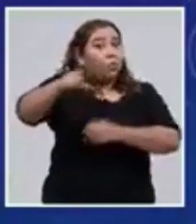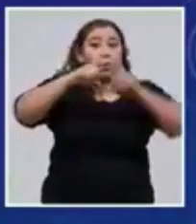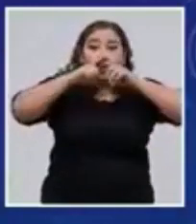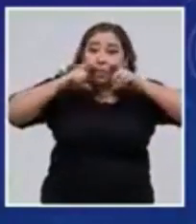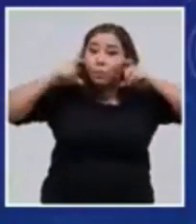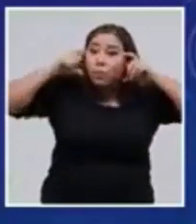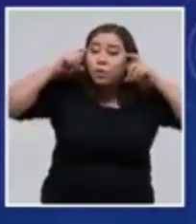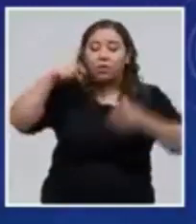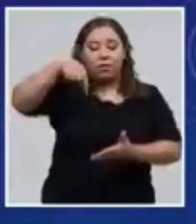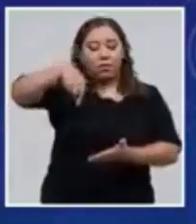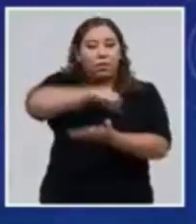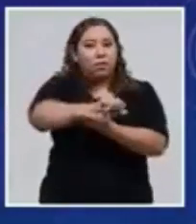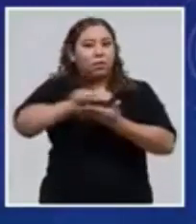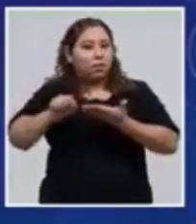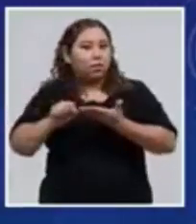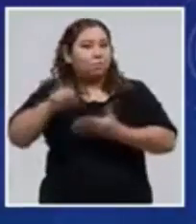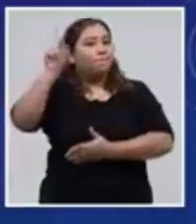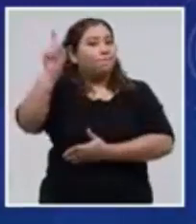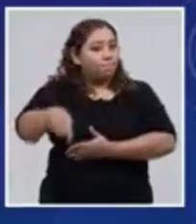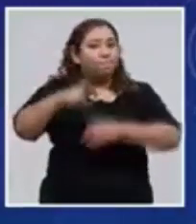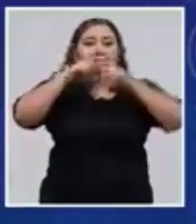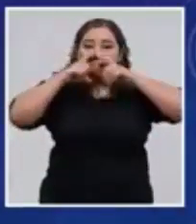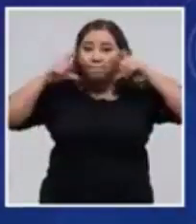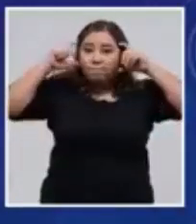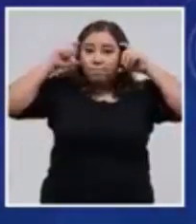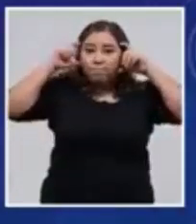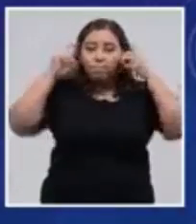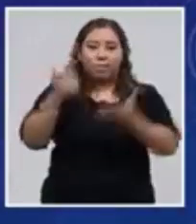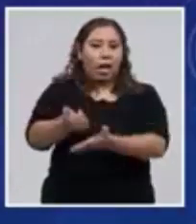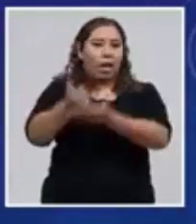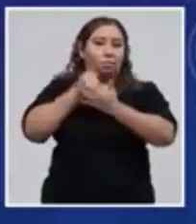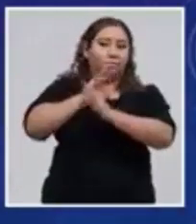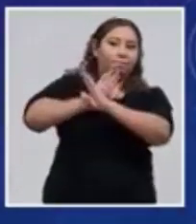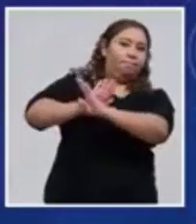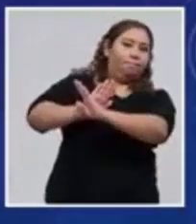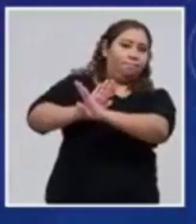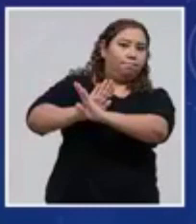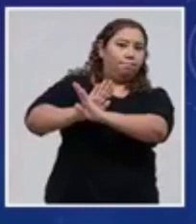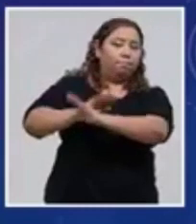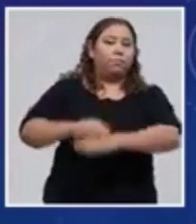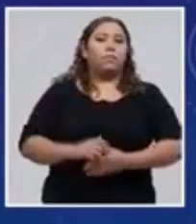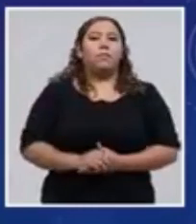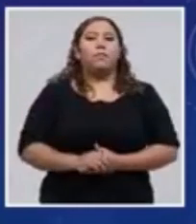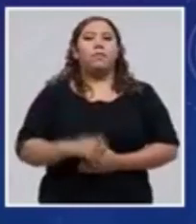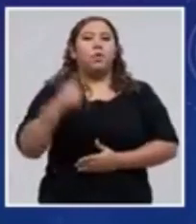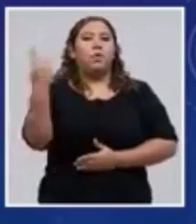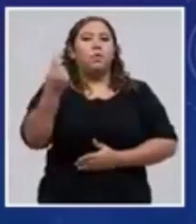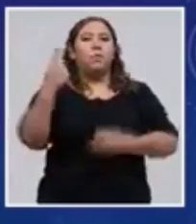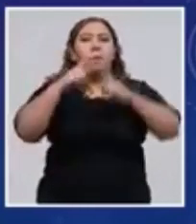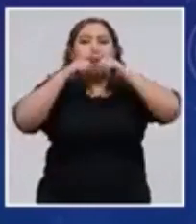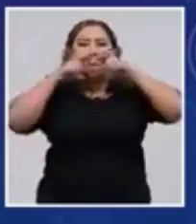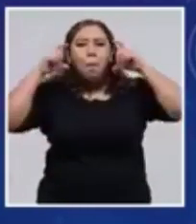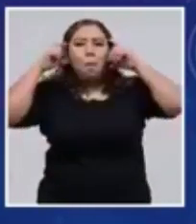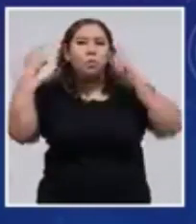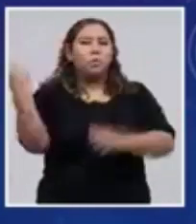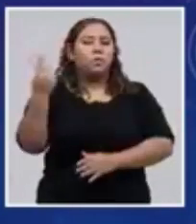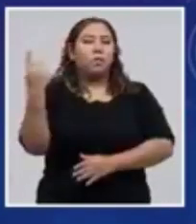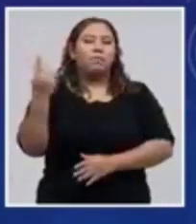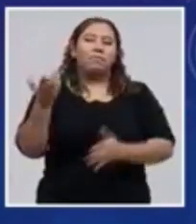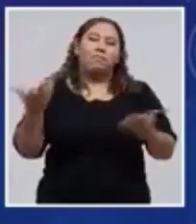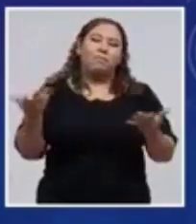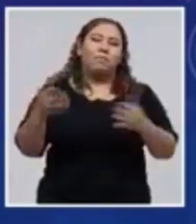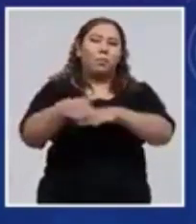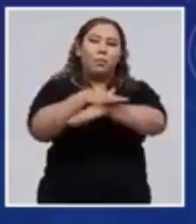semana ya que eso disminuye el riesgo de contagio. Pero no solamente es el tema de usar mascarilla. Lo más importante es que no salga.